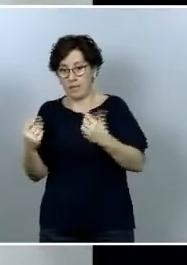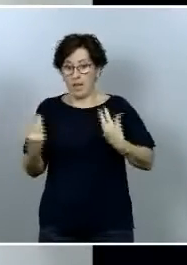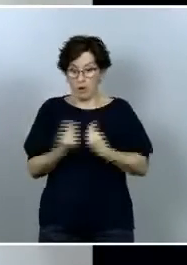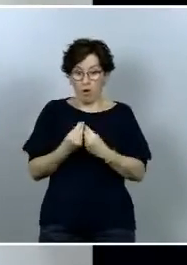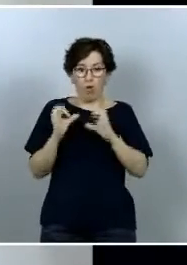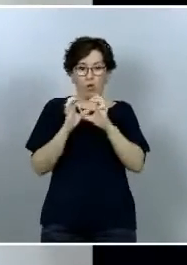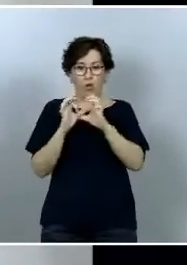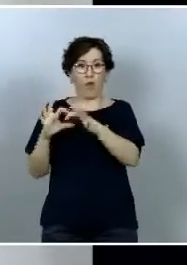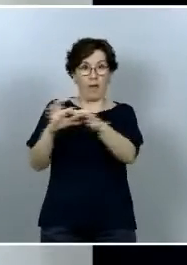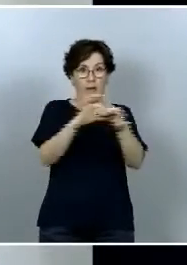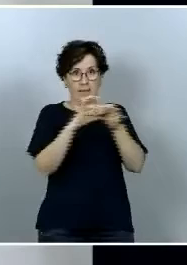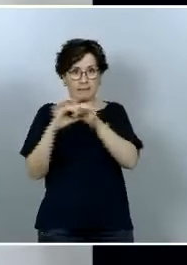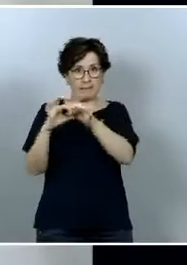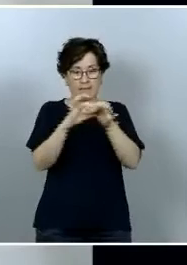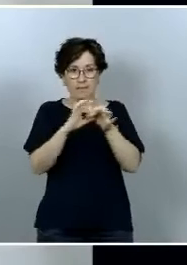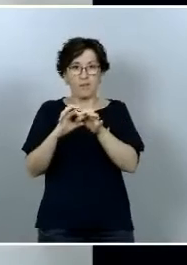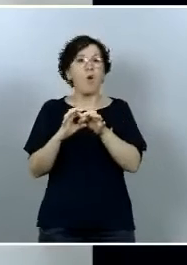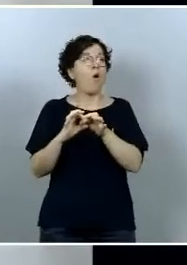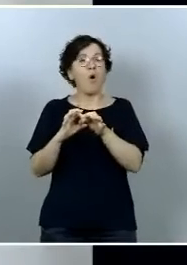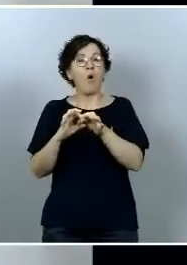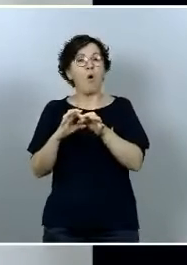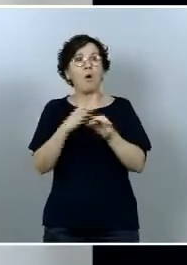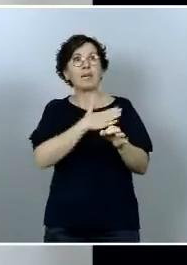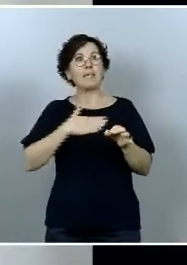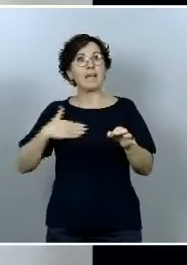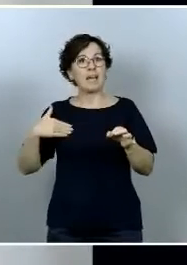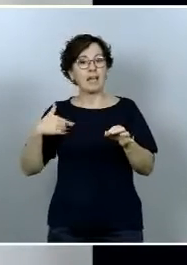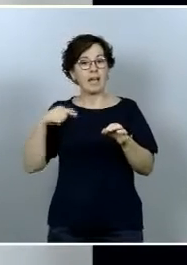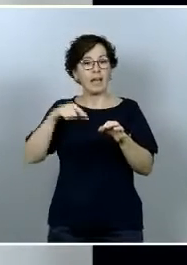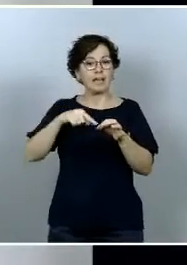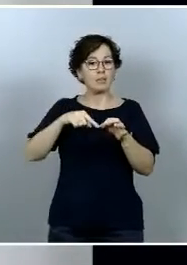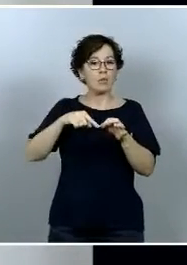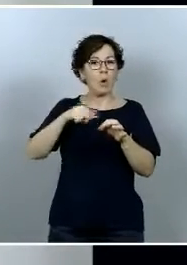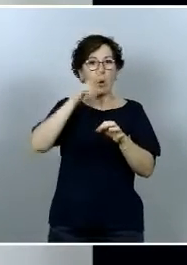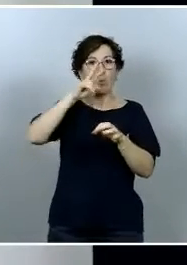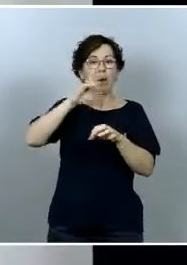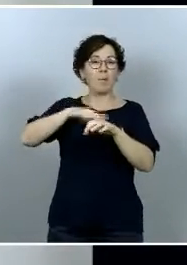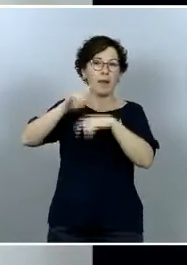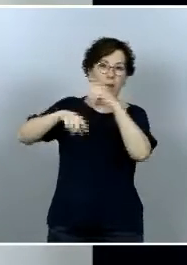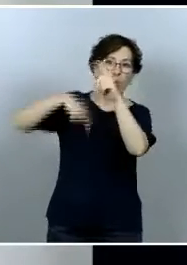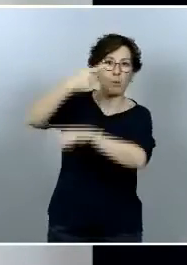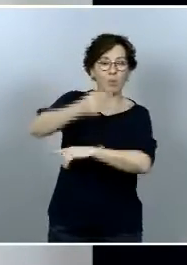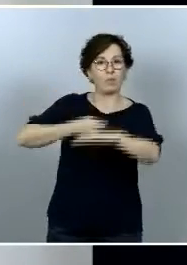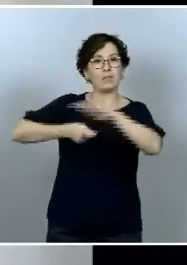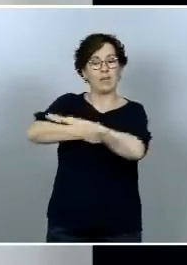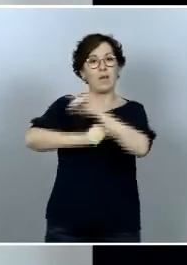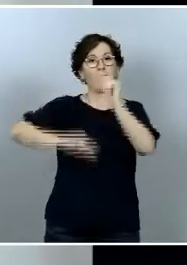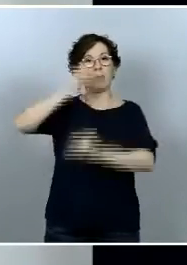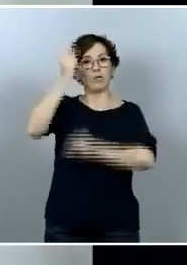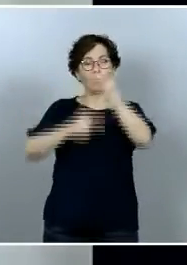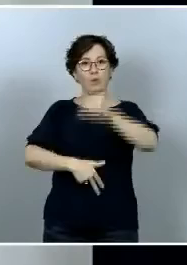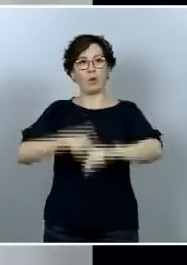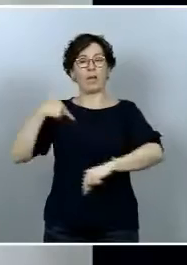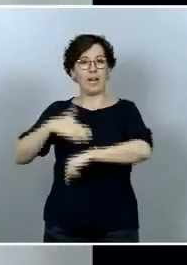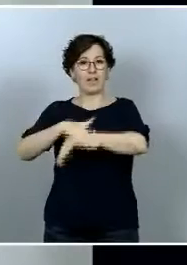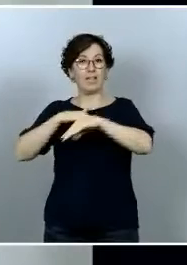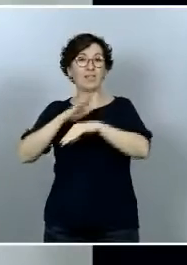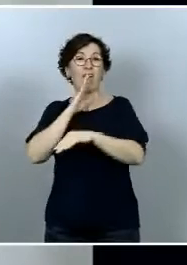en reeditar algo así de cara a los presupuestos generales del Estado como lo ha preguntado mi compañero